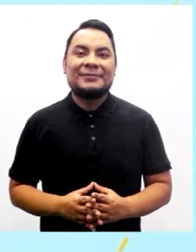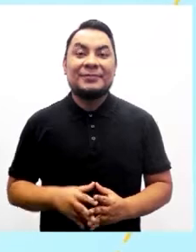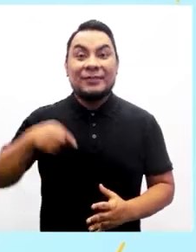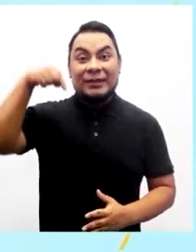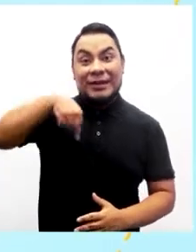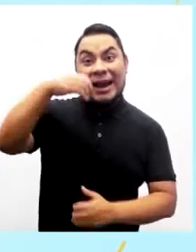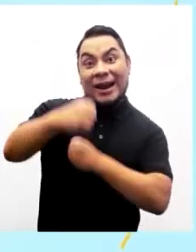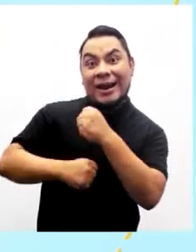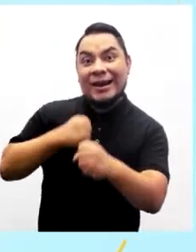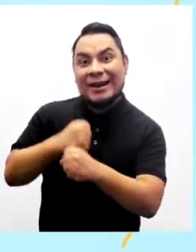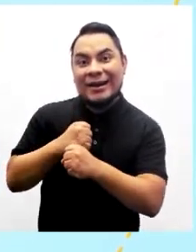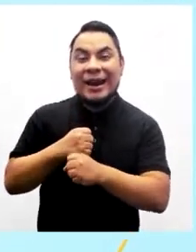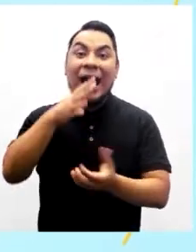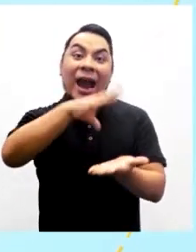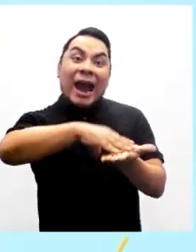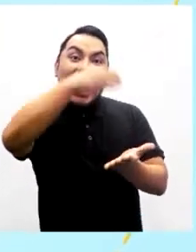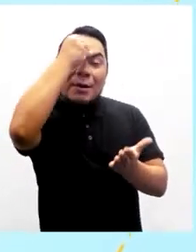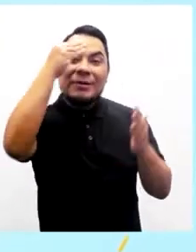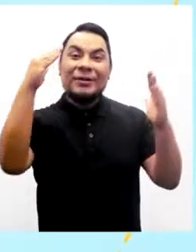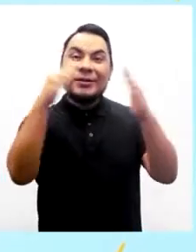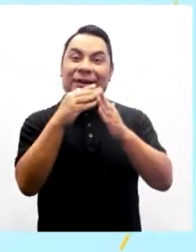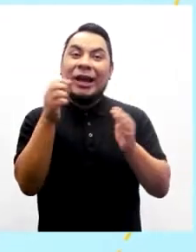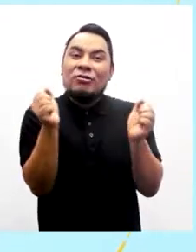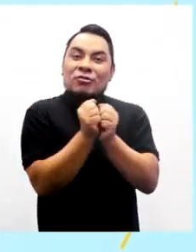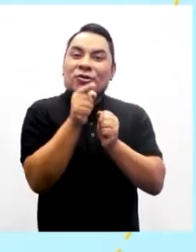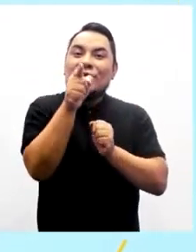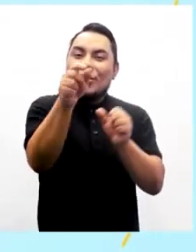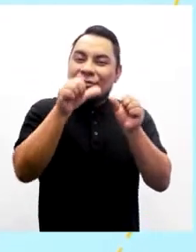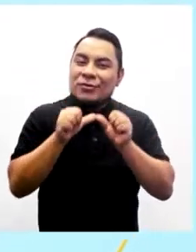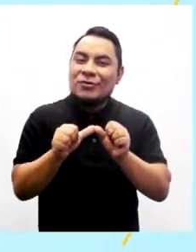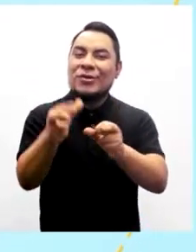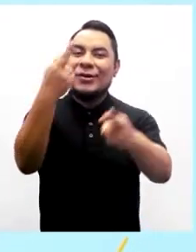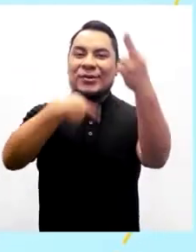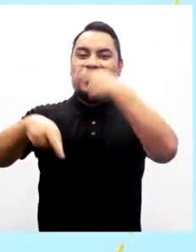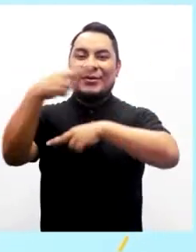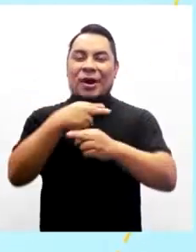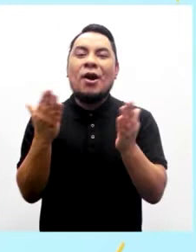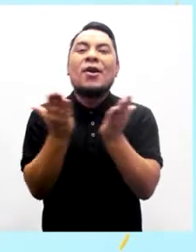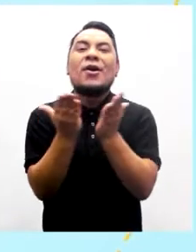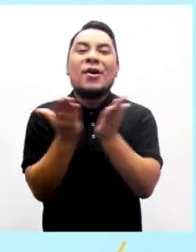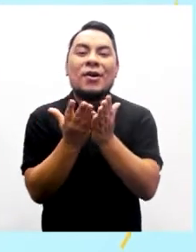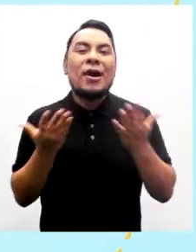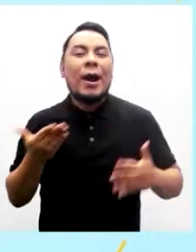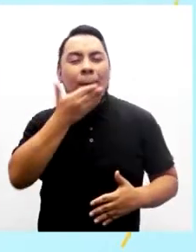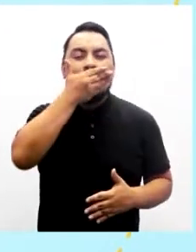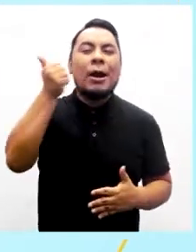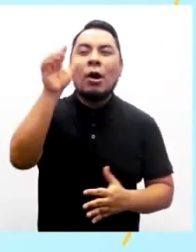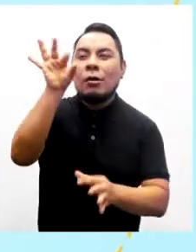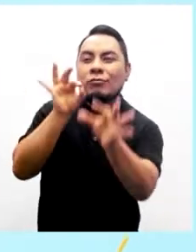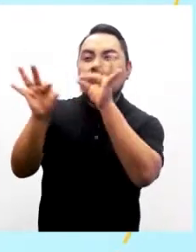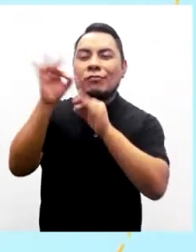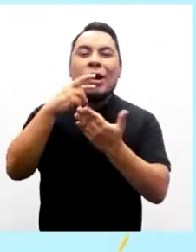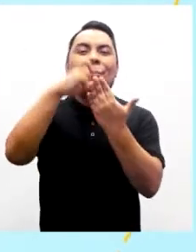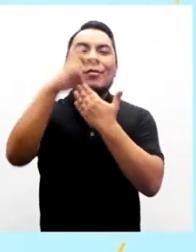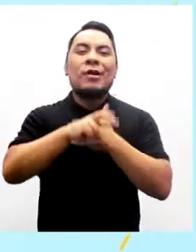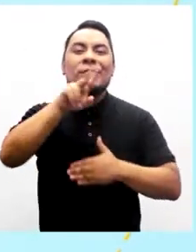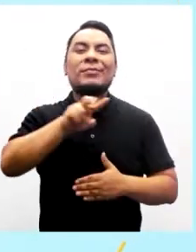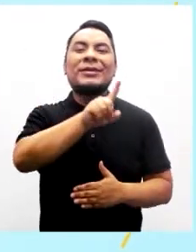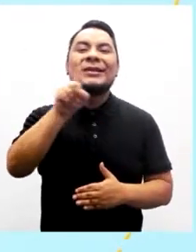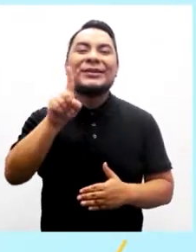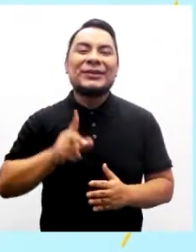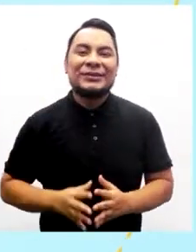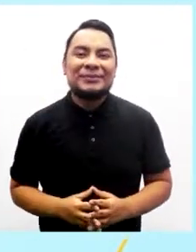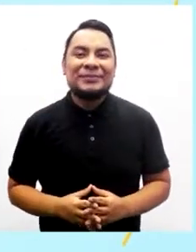Este año, Aprendo en Casa te sigue acompañando en tu retorno al cole con los mejores programas del